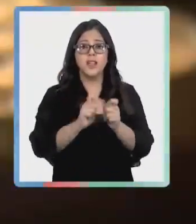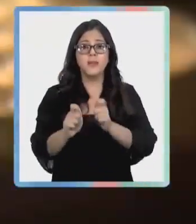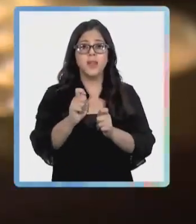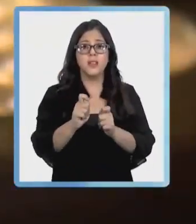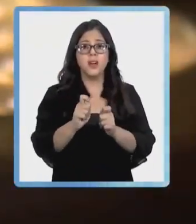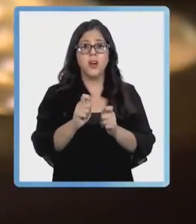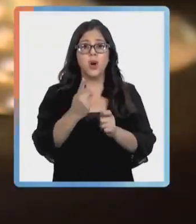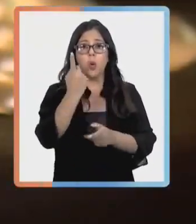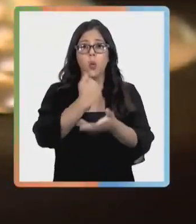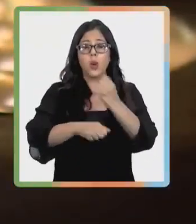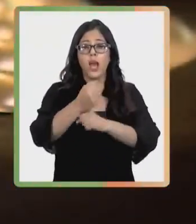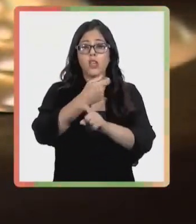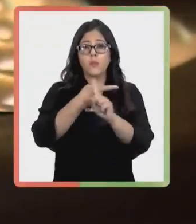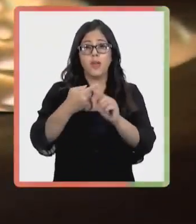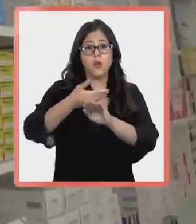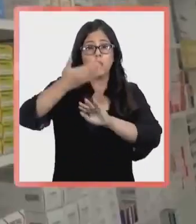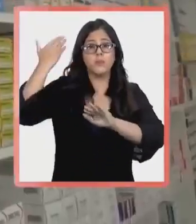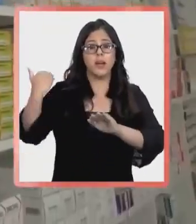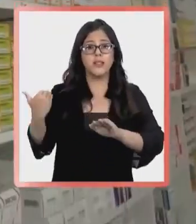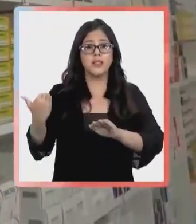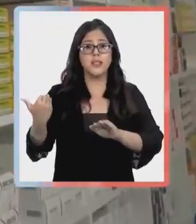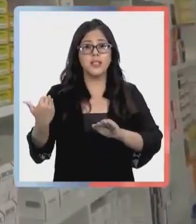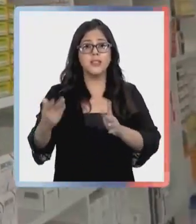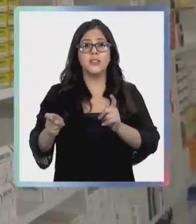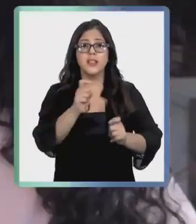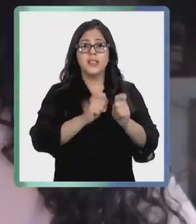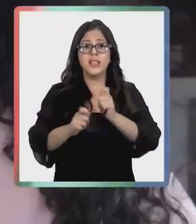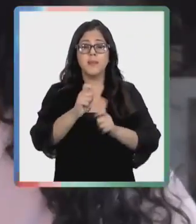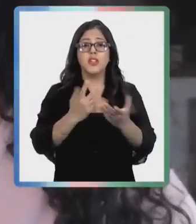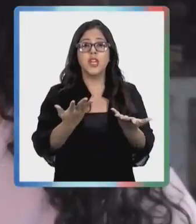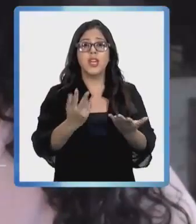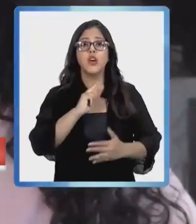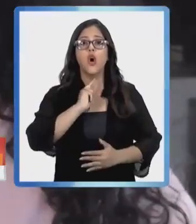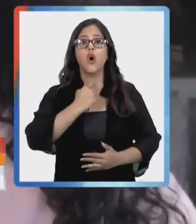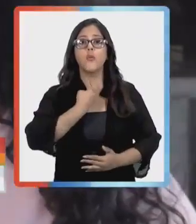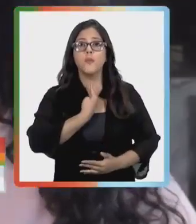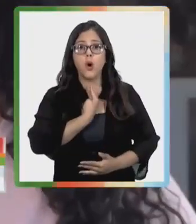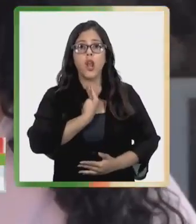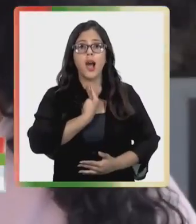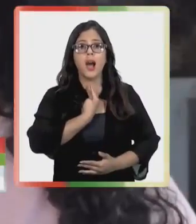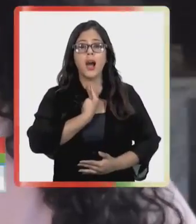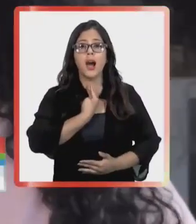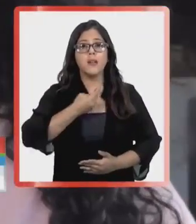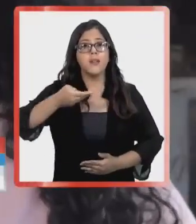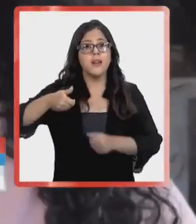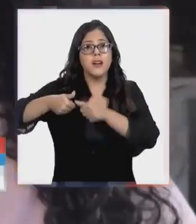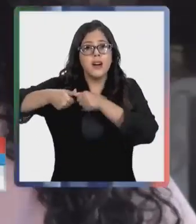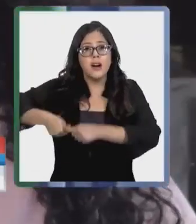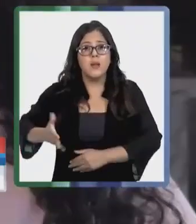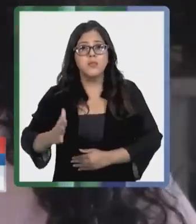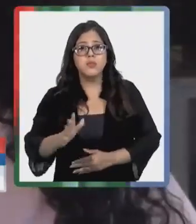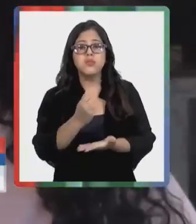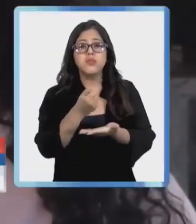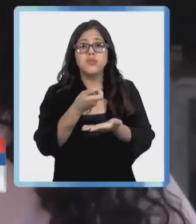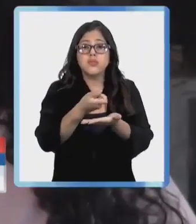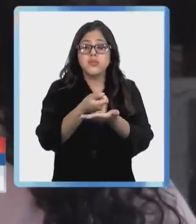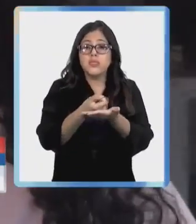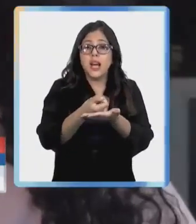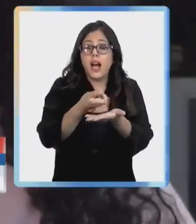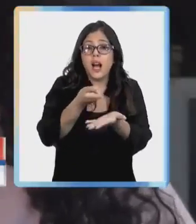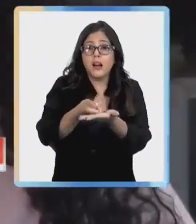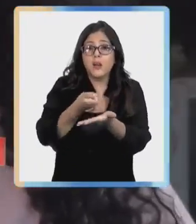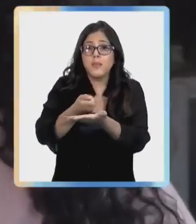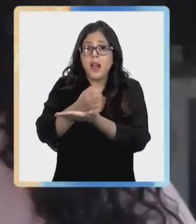tratamiento hace un poco más de un año y medio, de un tratamiento hormonal de forma permanente. El medicamento lo estuvimos